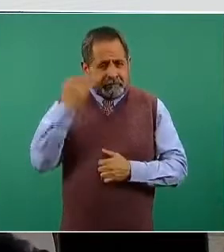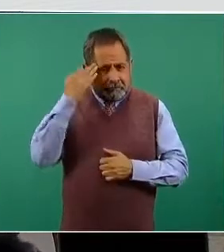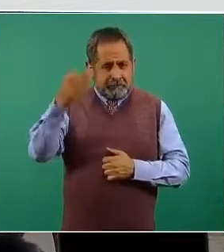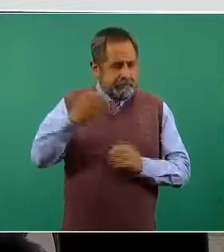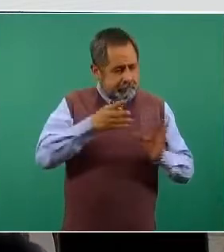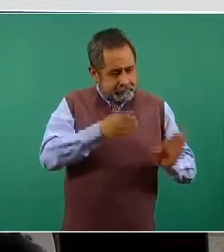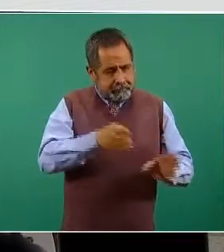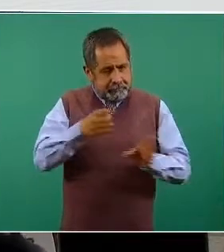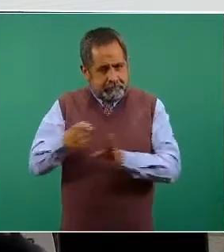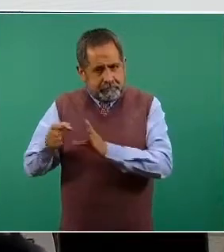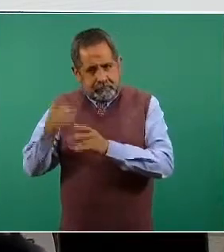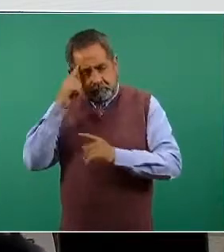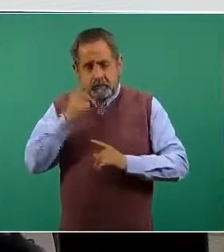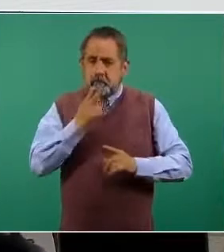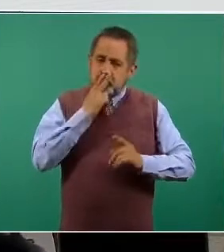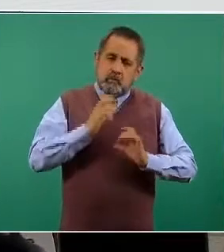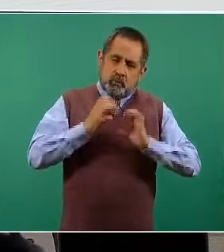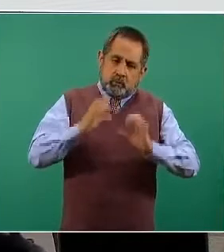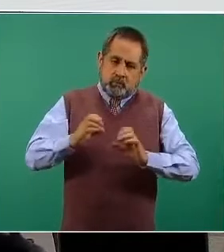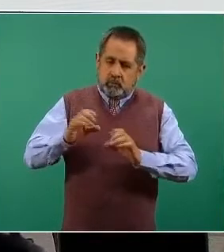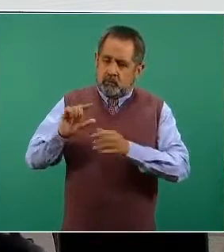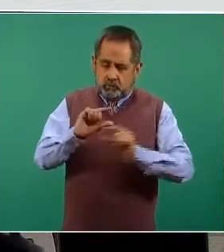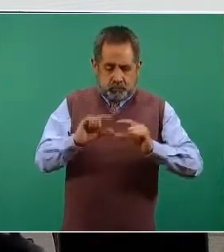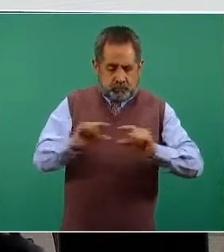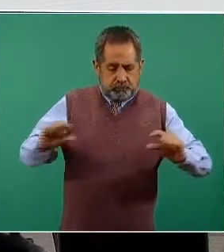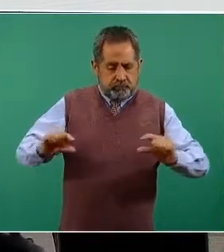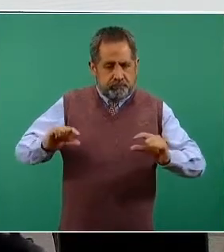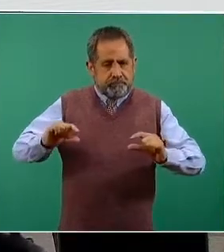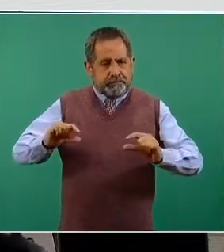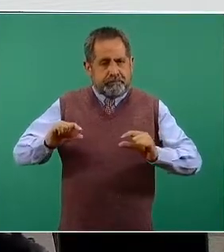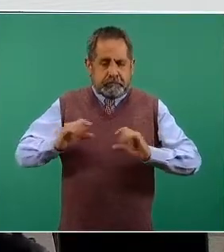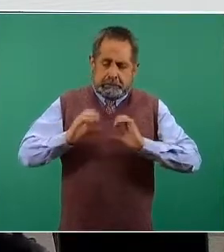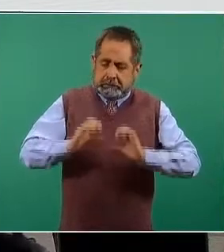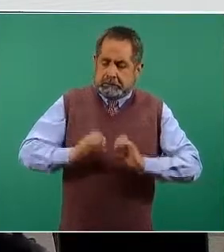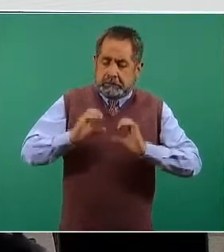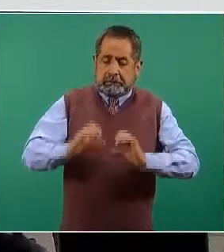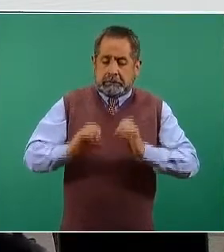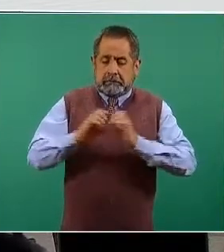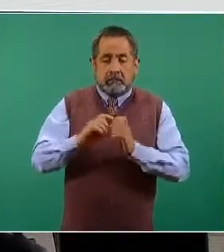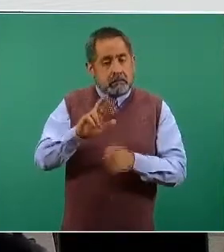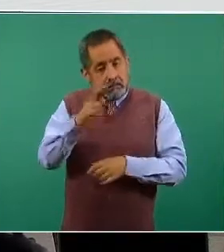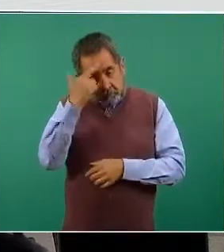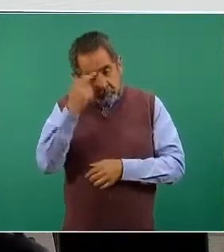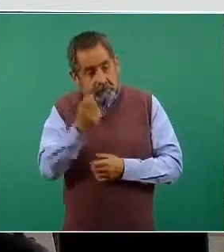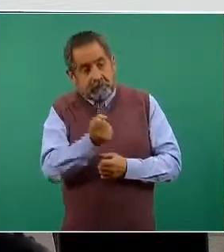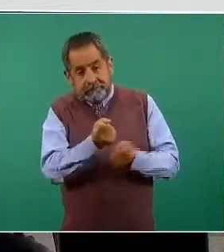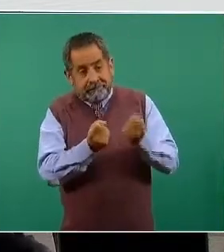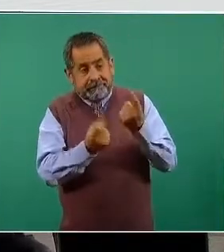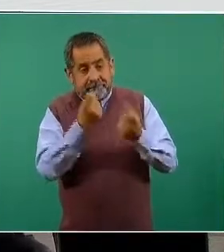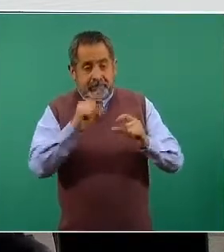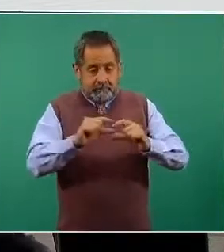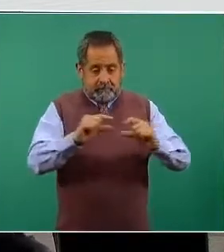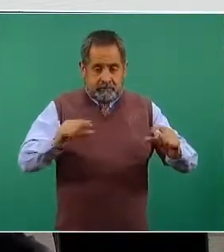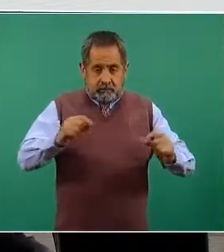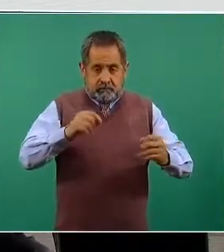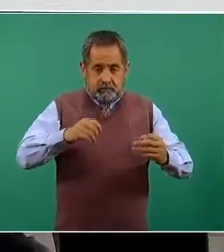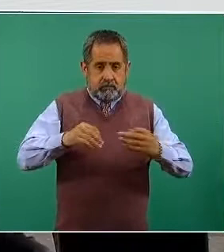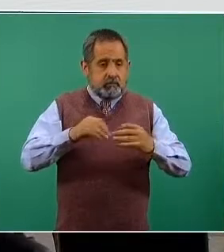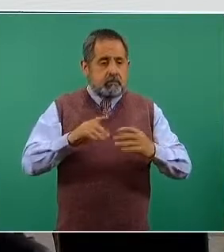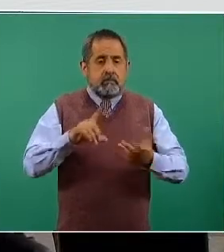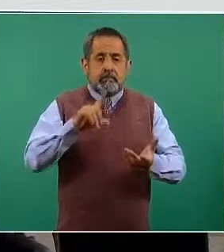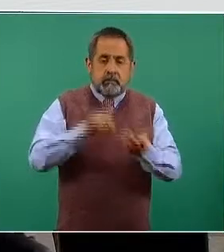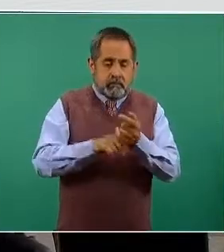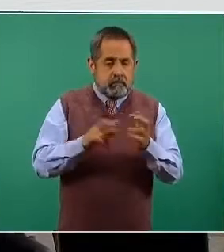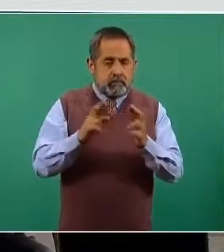para poder cuidar apropiadamente las vacunas. Recuerden que hay vacunas, todas están